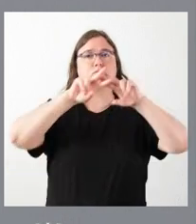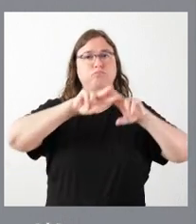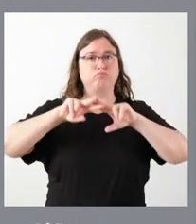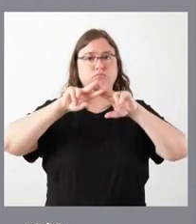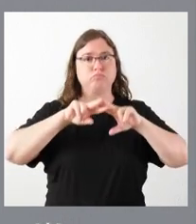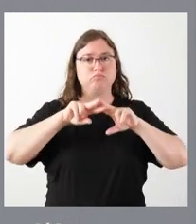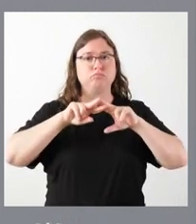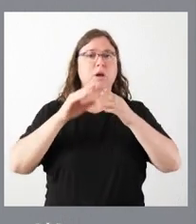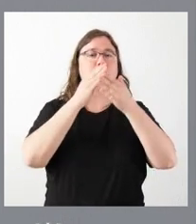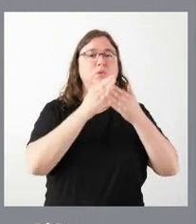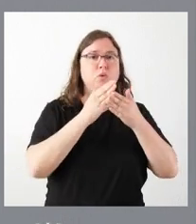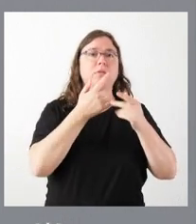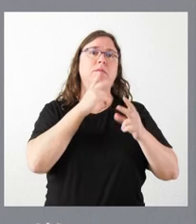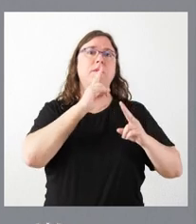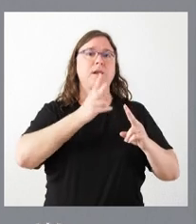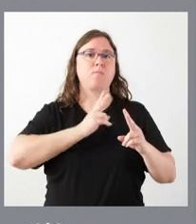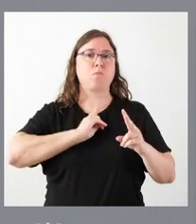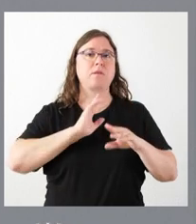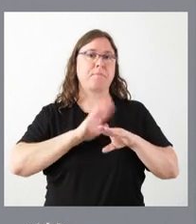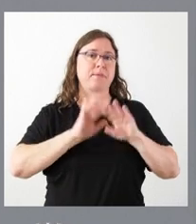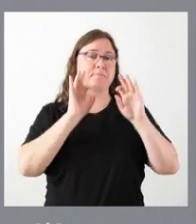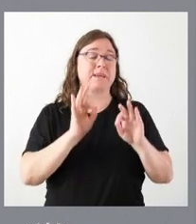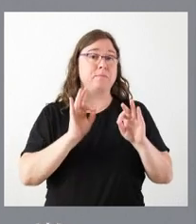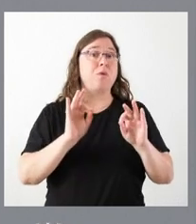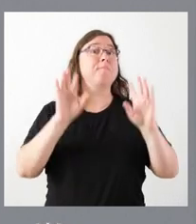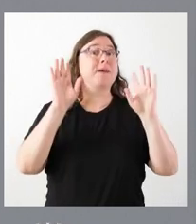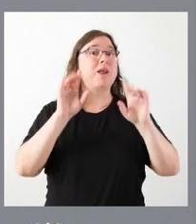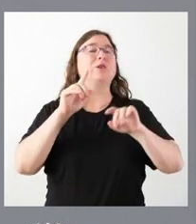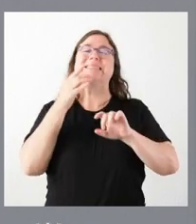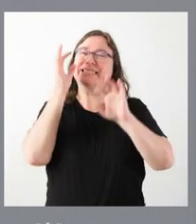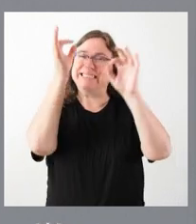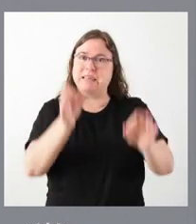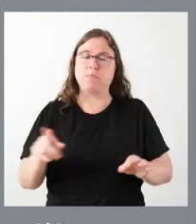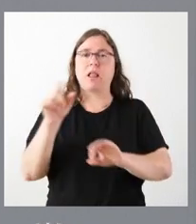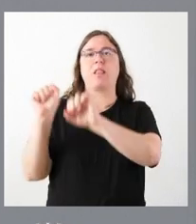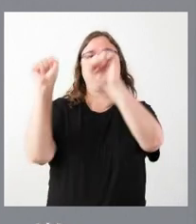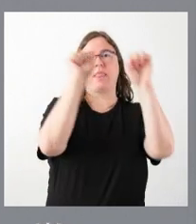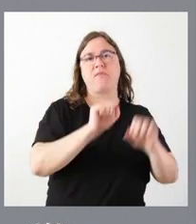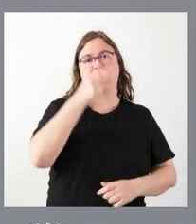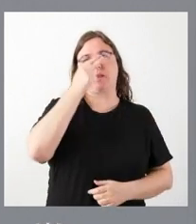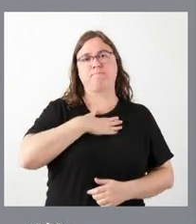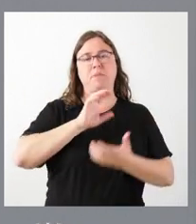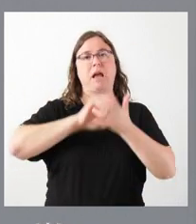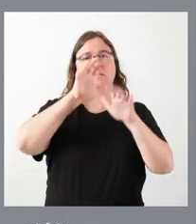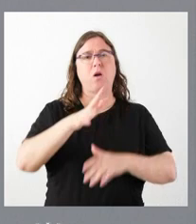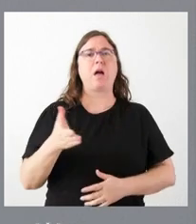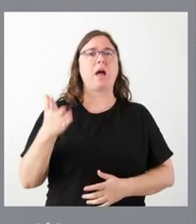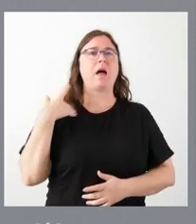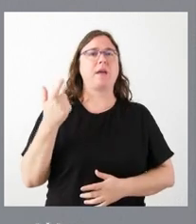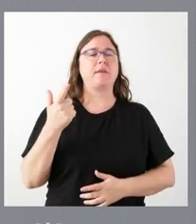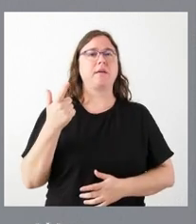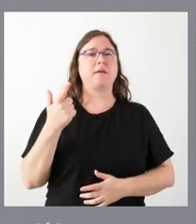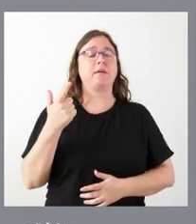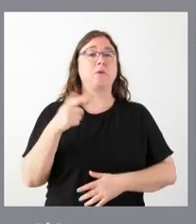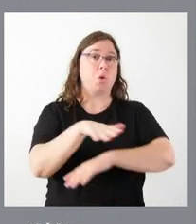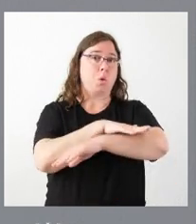lo estudiarán y darán contestación del mismo, siempre defendiendo los intereses de Castilla y León. Ayer vino una